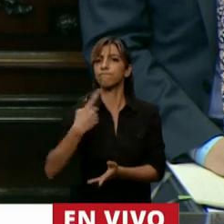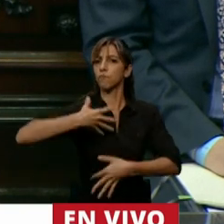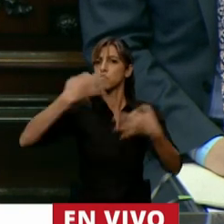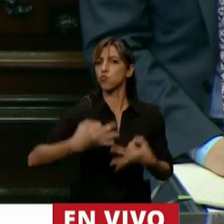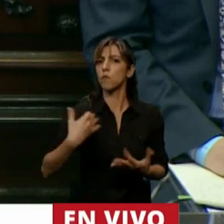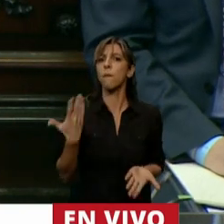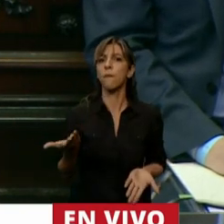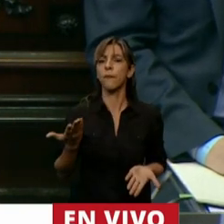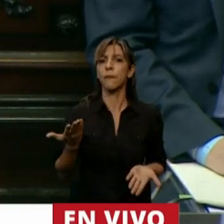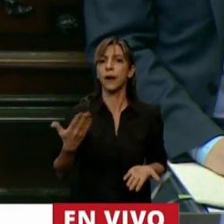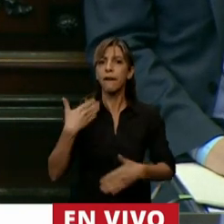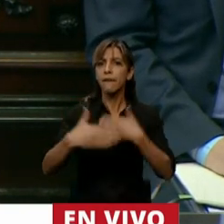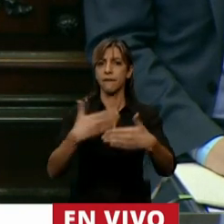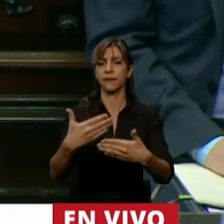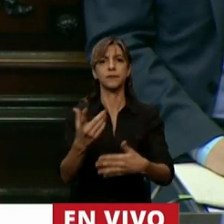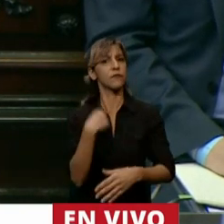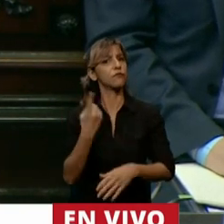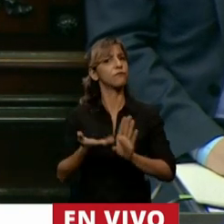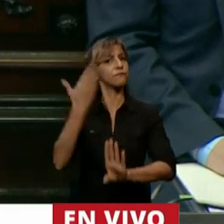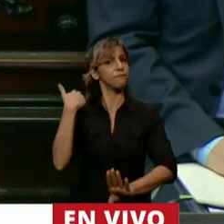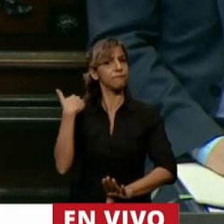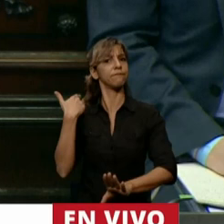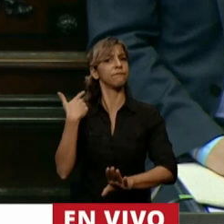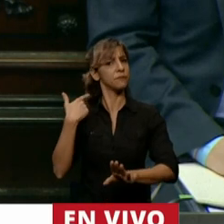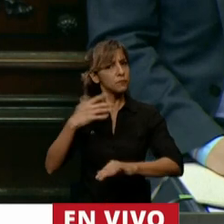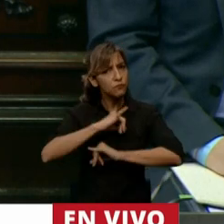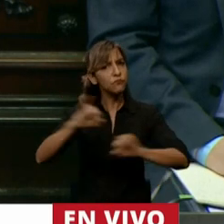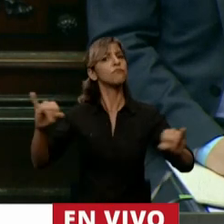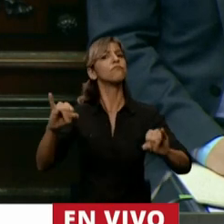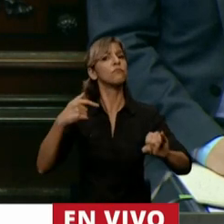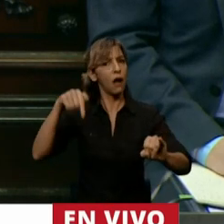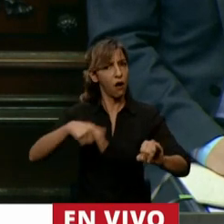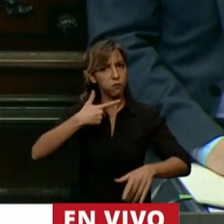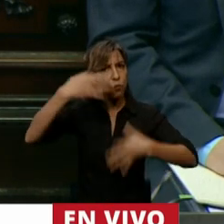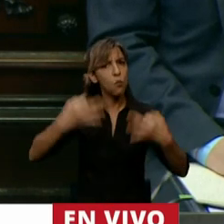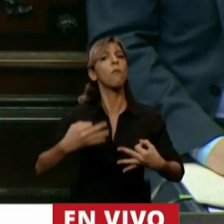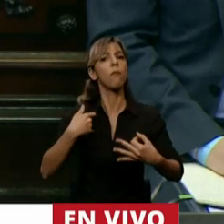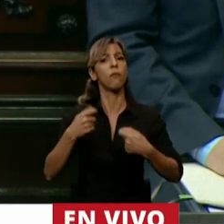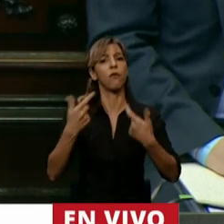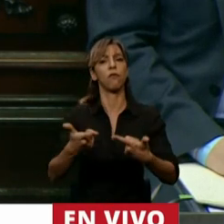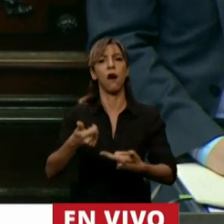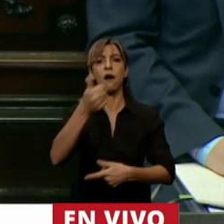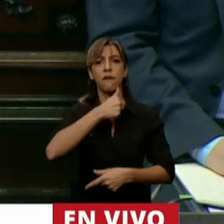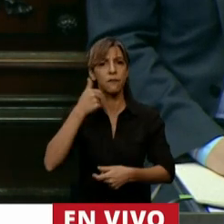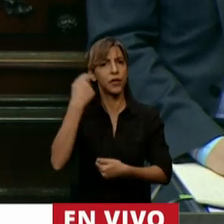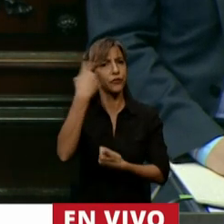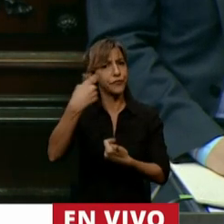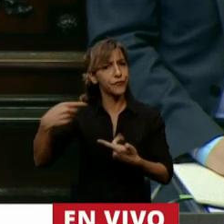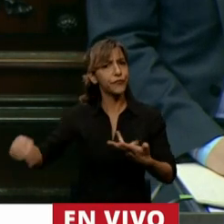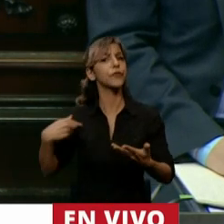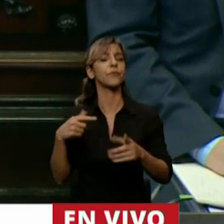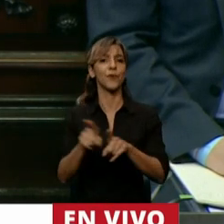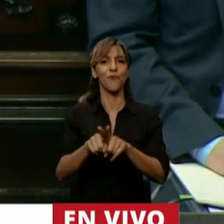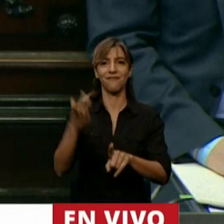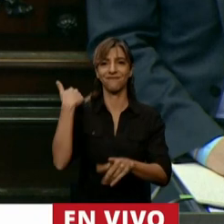garantizamos la gratuidad de los medicamentos esenciales y creamos un sistema de receta electrónica para cuidar la